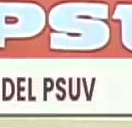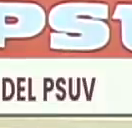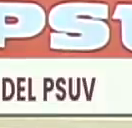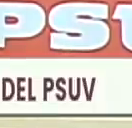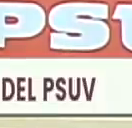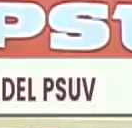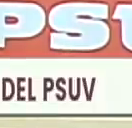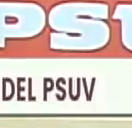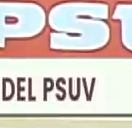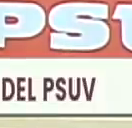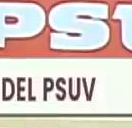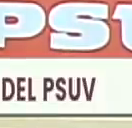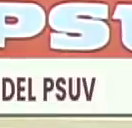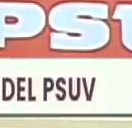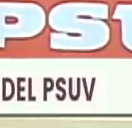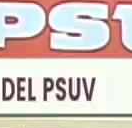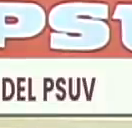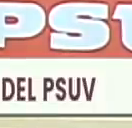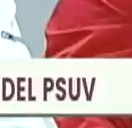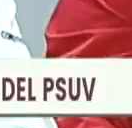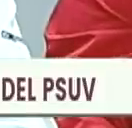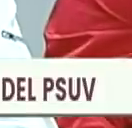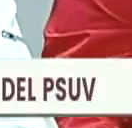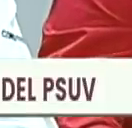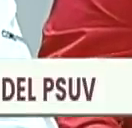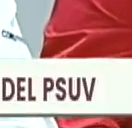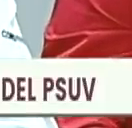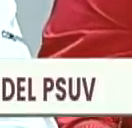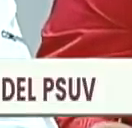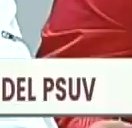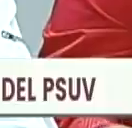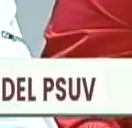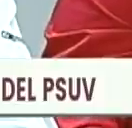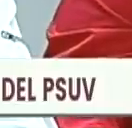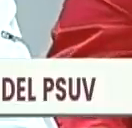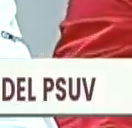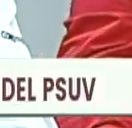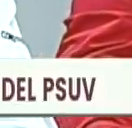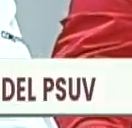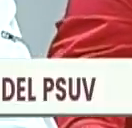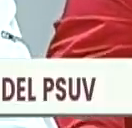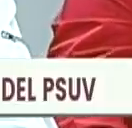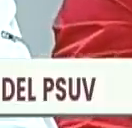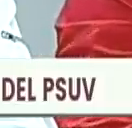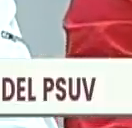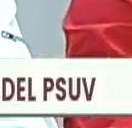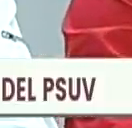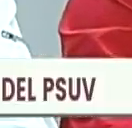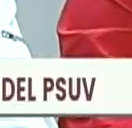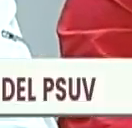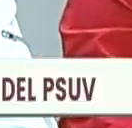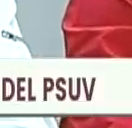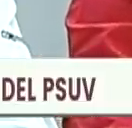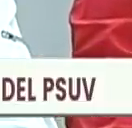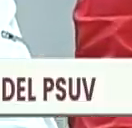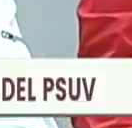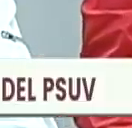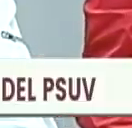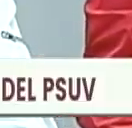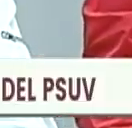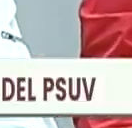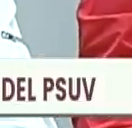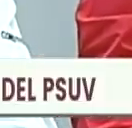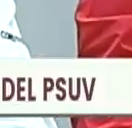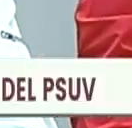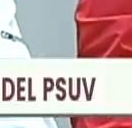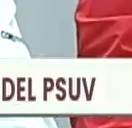sobrevenido, vino el comandante Hugo Chávez, desde Cuba, aquel diciembre, a decirnos, unidad, lucha, batalla,